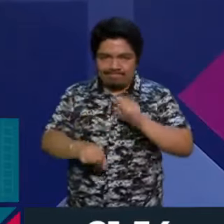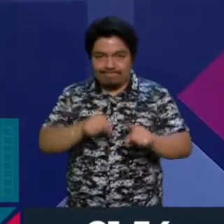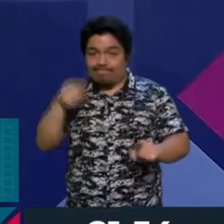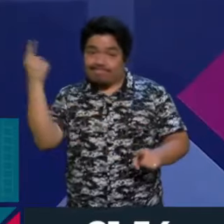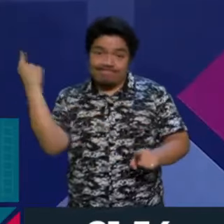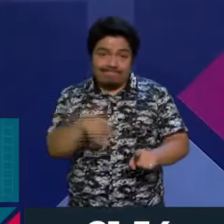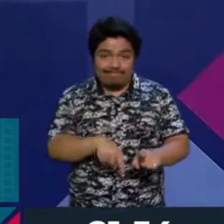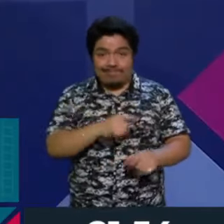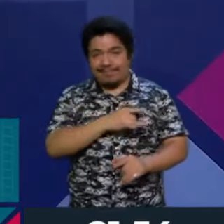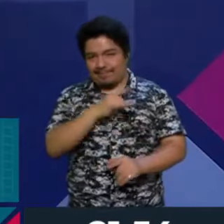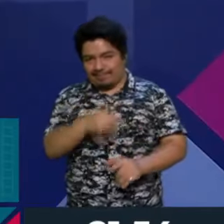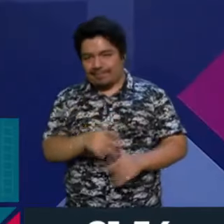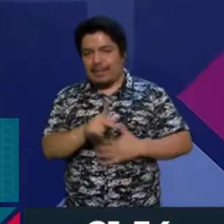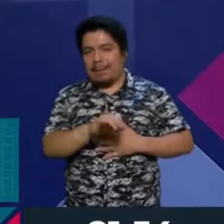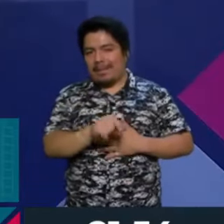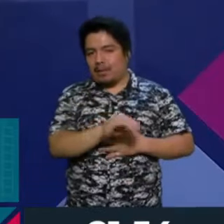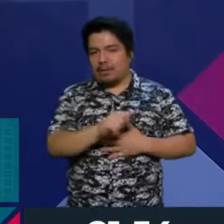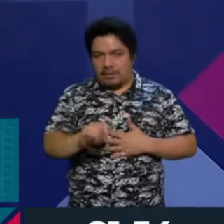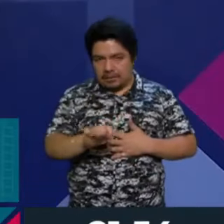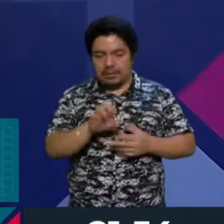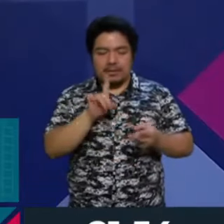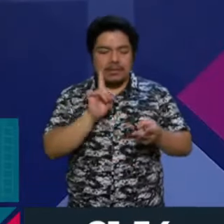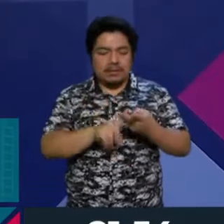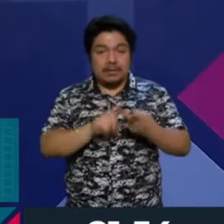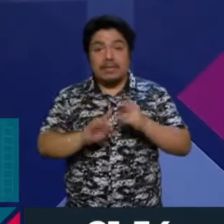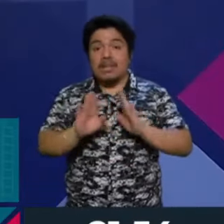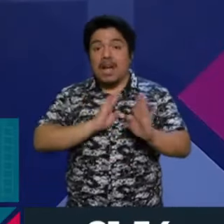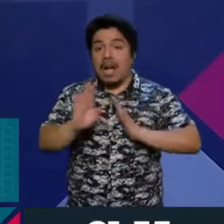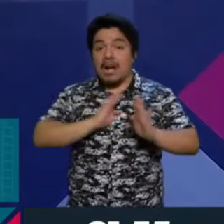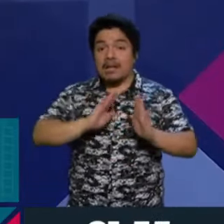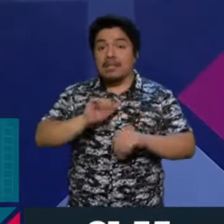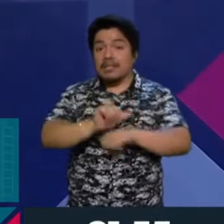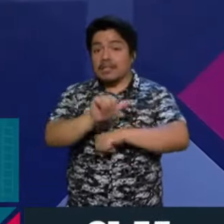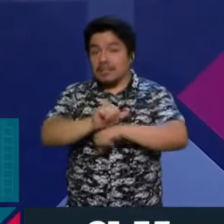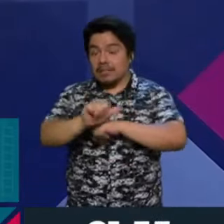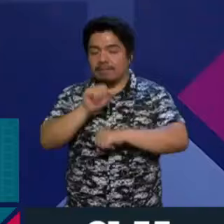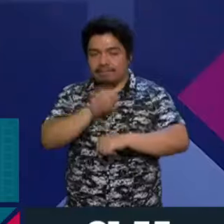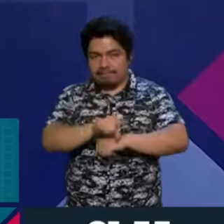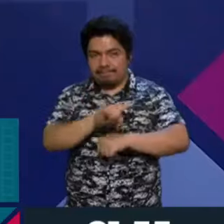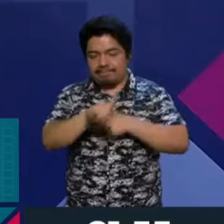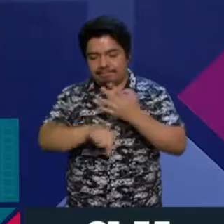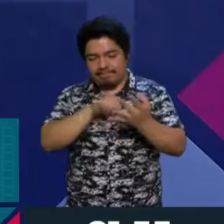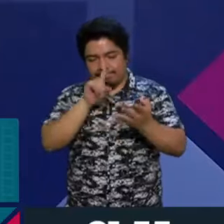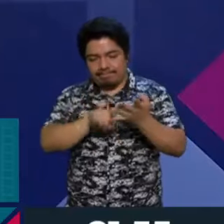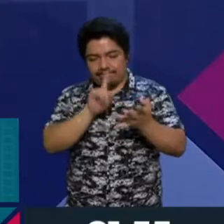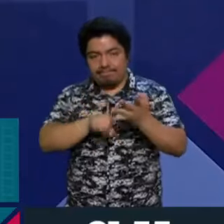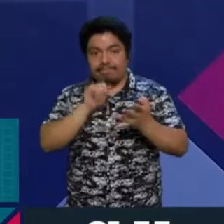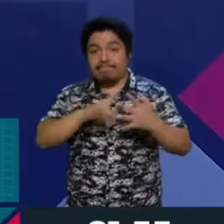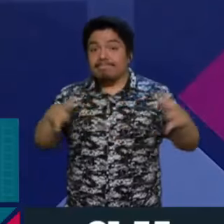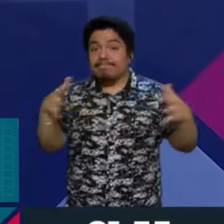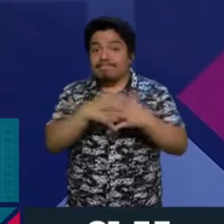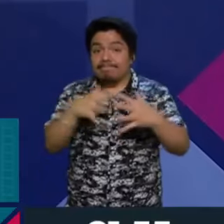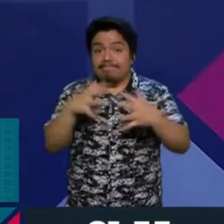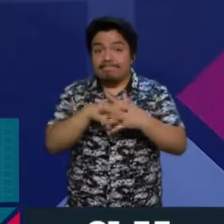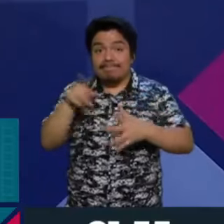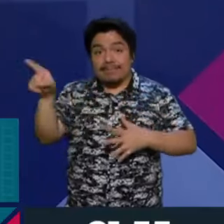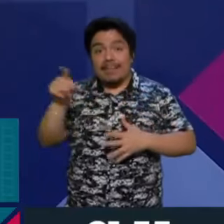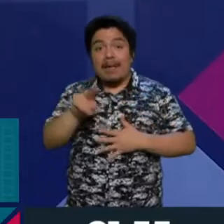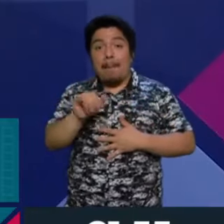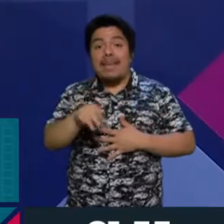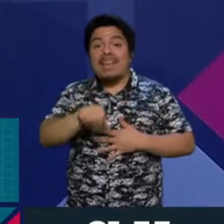Pinochet, que en la dictadura del militarismo en Argentina, que en la guerra de Vietnam.